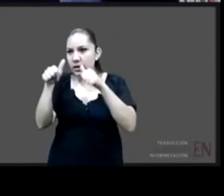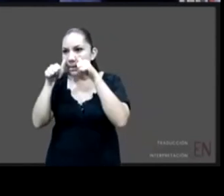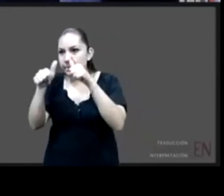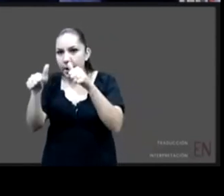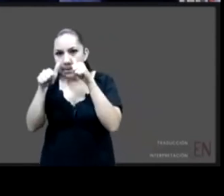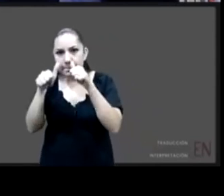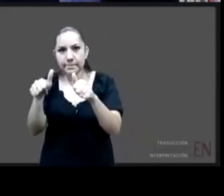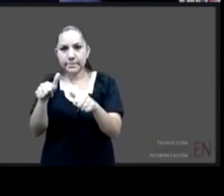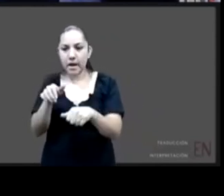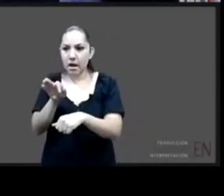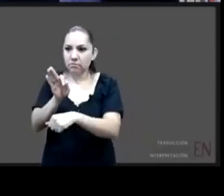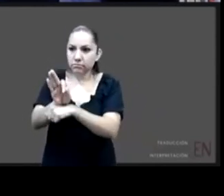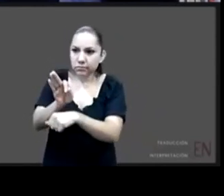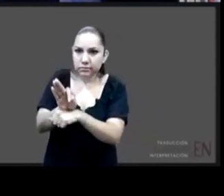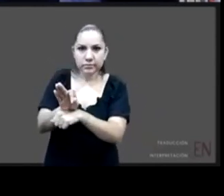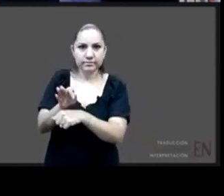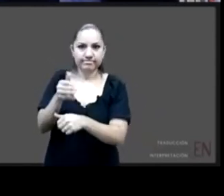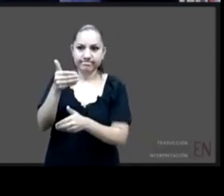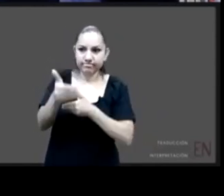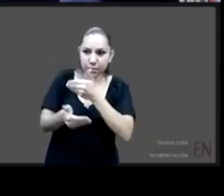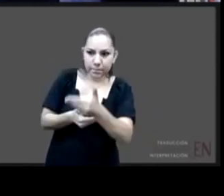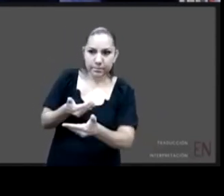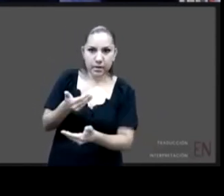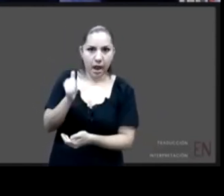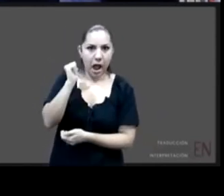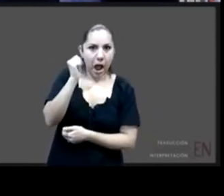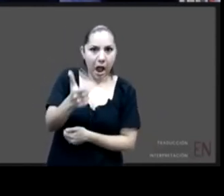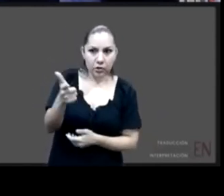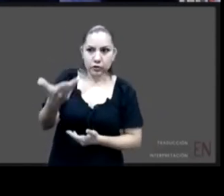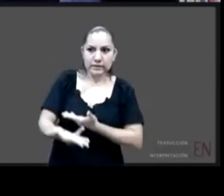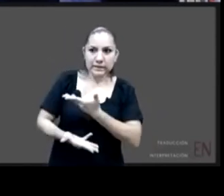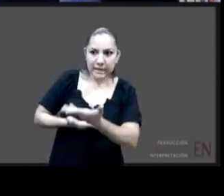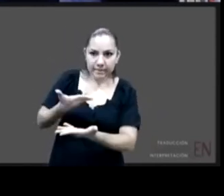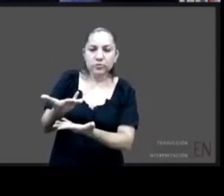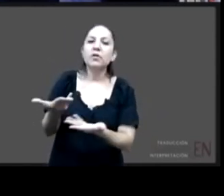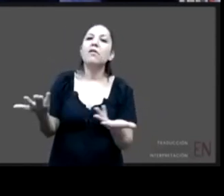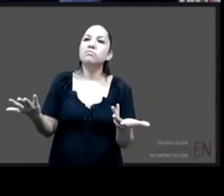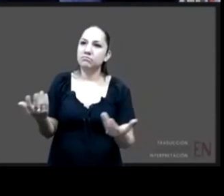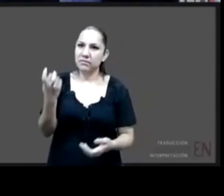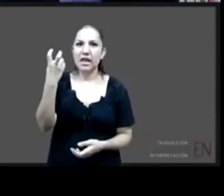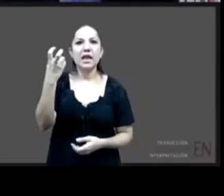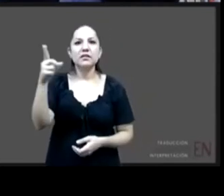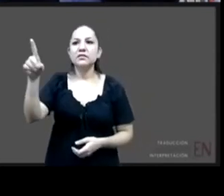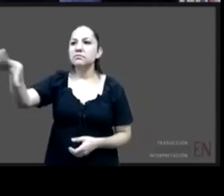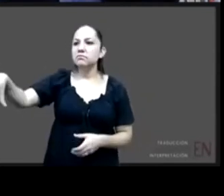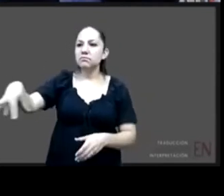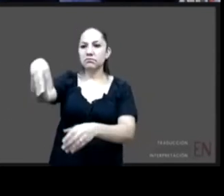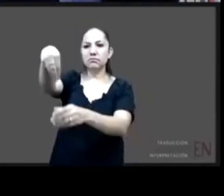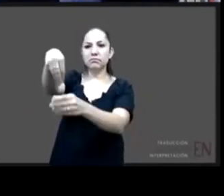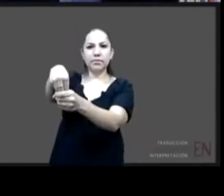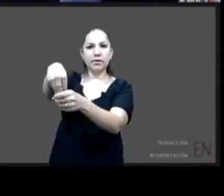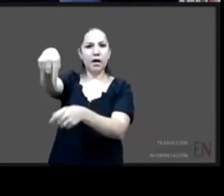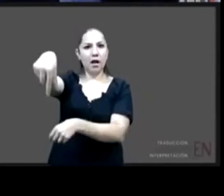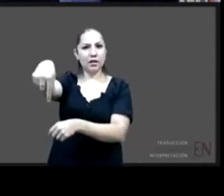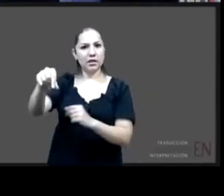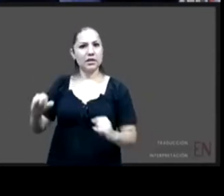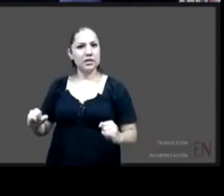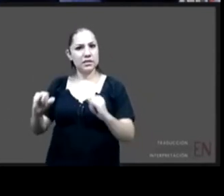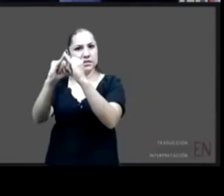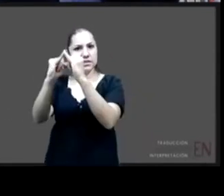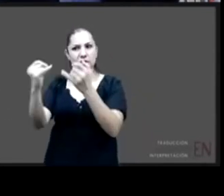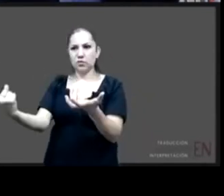un servicio probablemente se hubiera podido evitar que ese niño o esa niña llegara a un cuidado